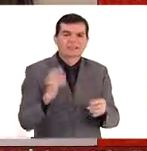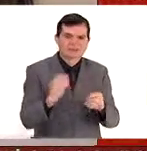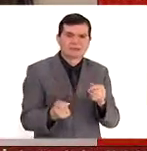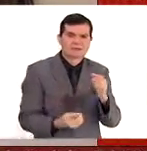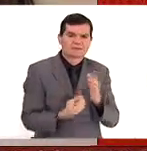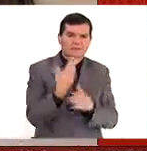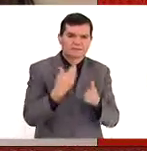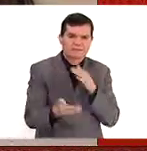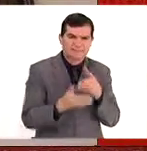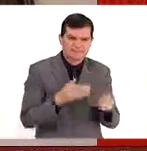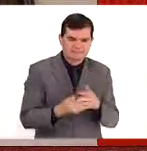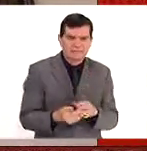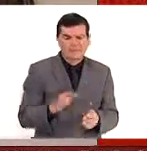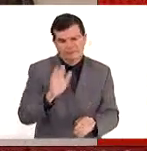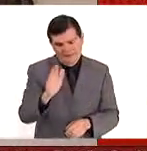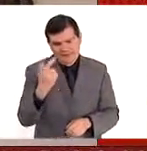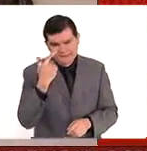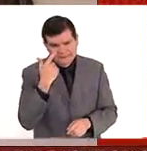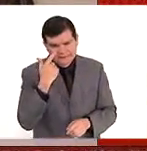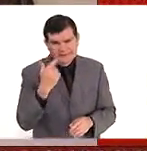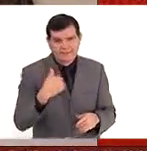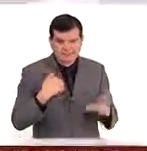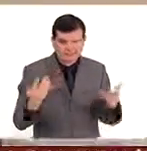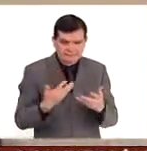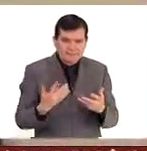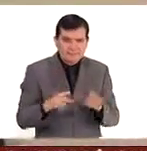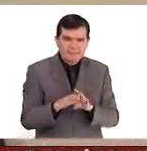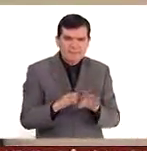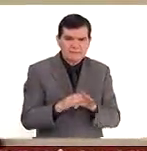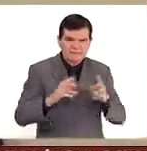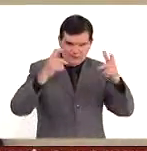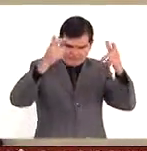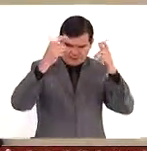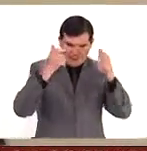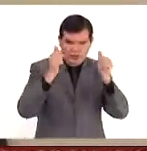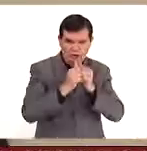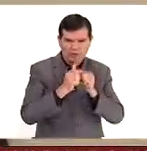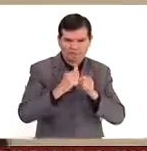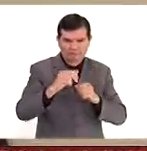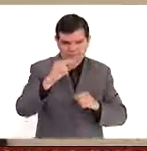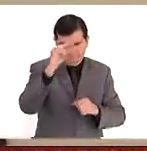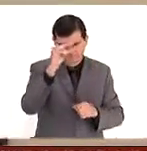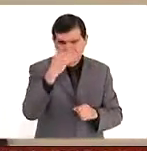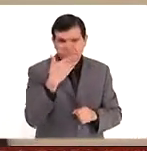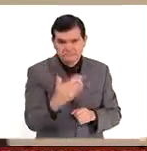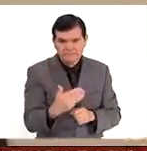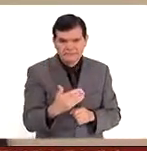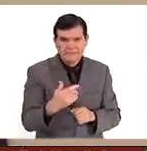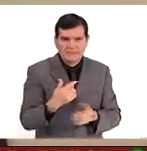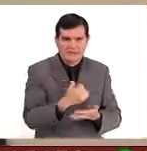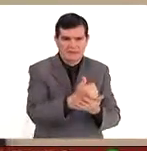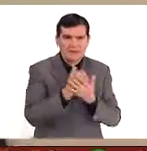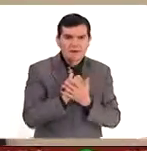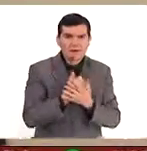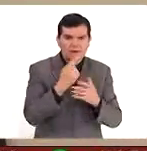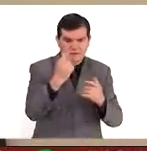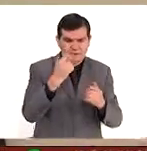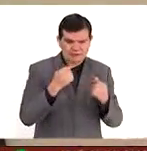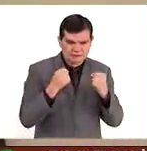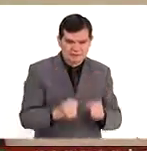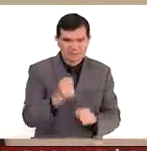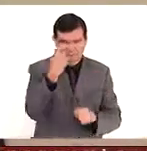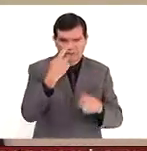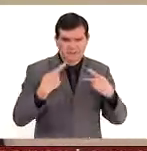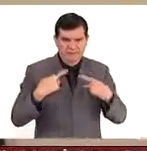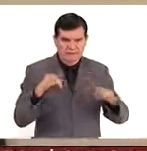innovación. Bueno, pues estamos desarrollando un casco inteligente que va a ayudar a la seguridad de los